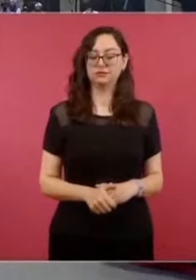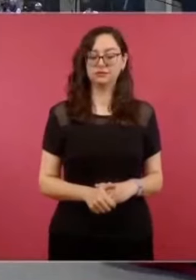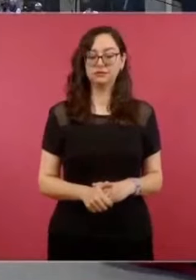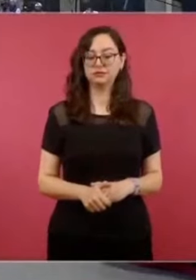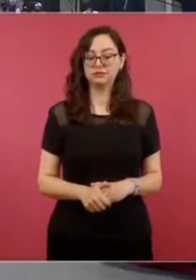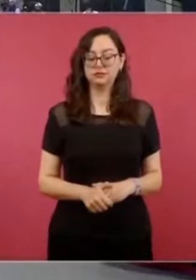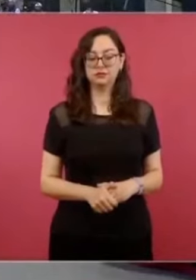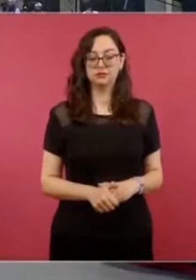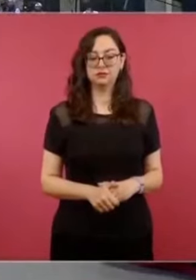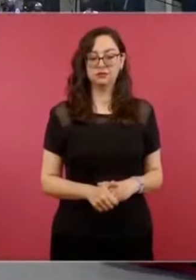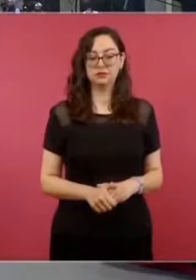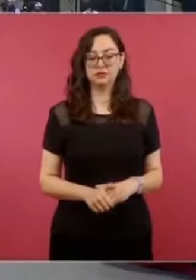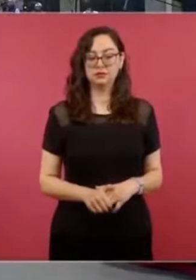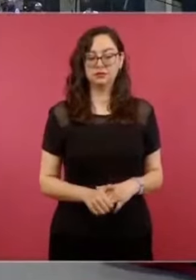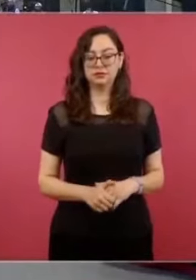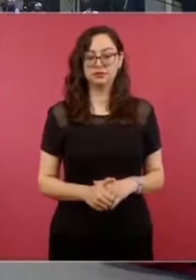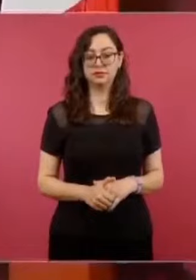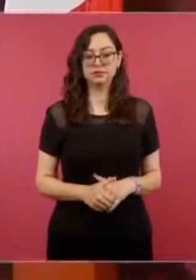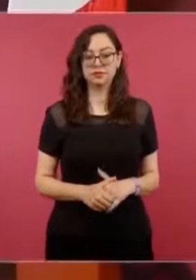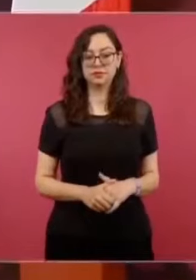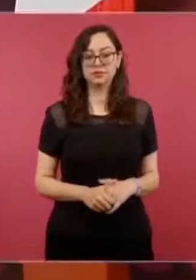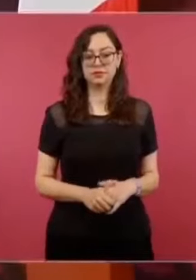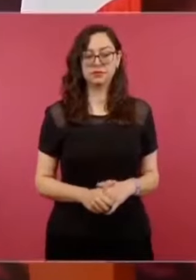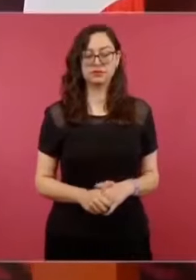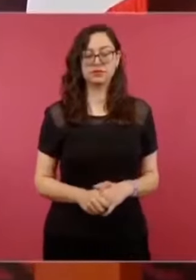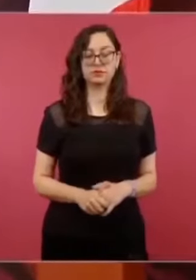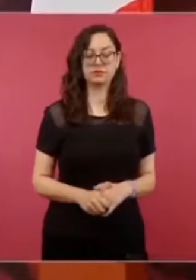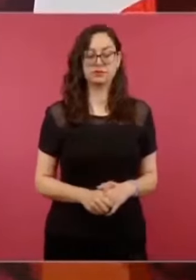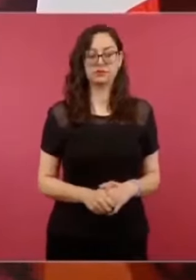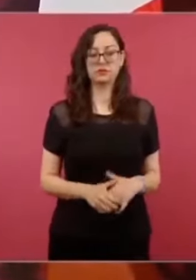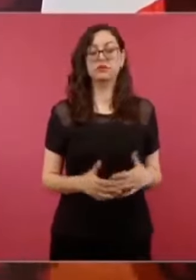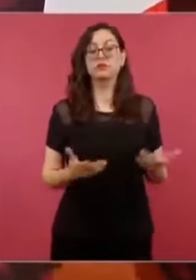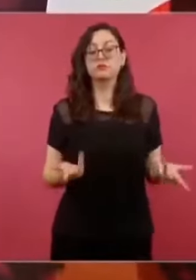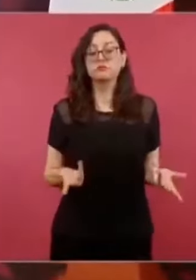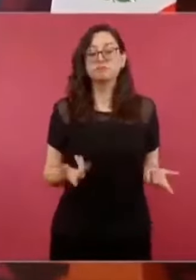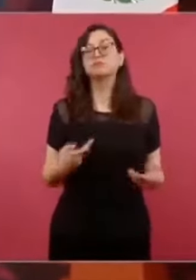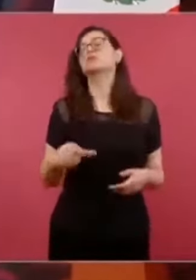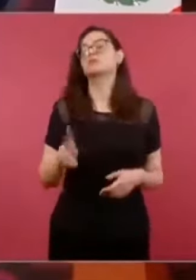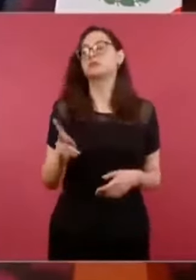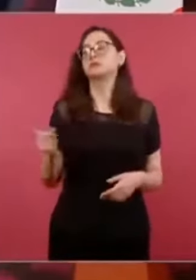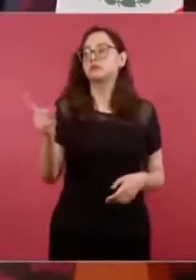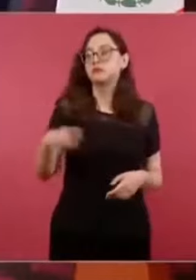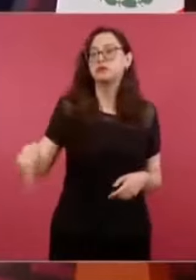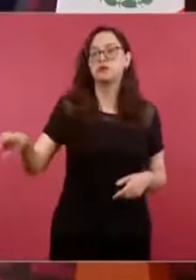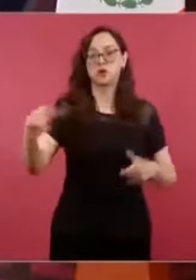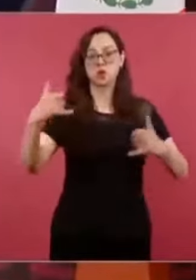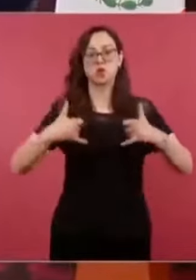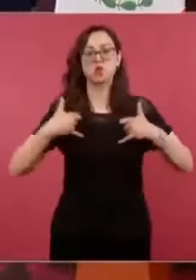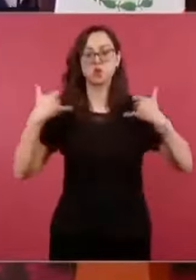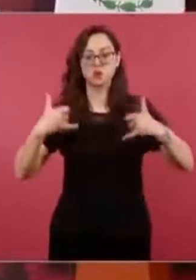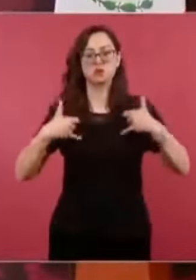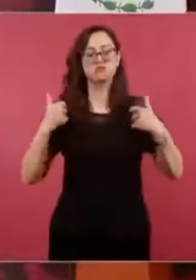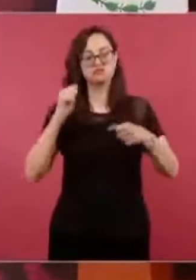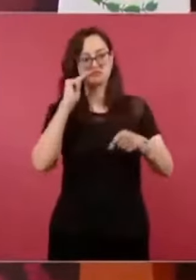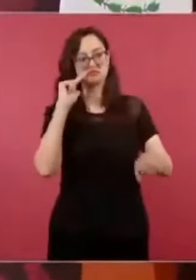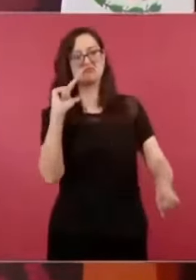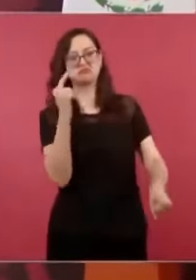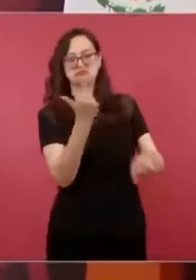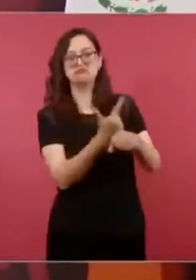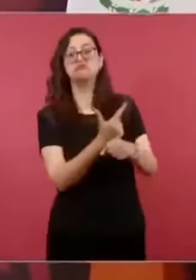Bueno, pero vamos, los jóvenes, ¿no?, de la Ibero.